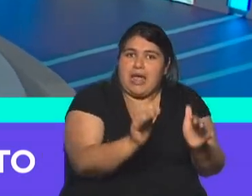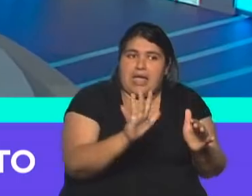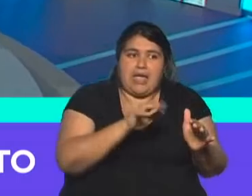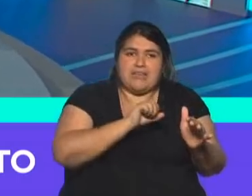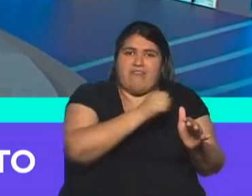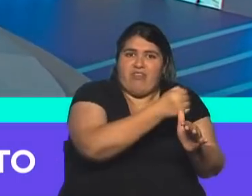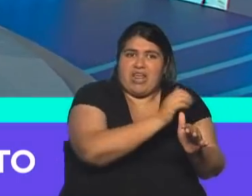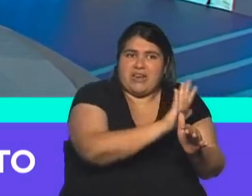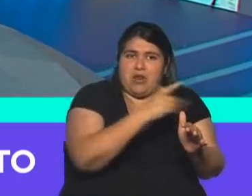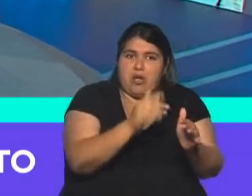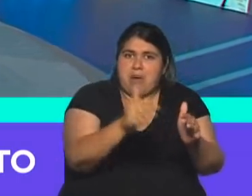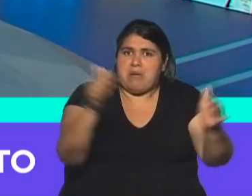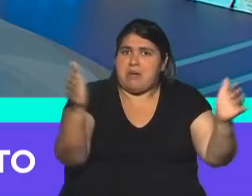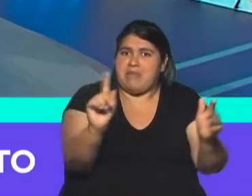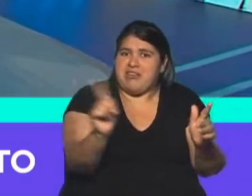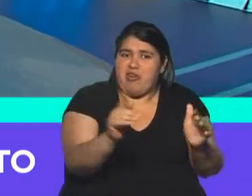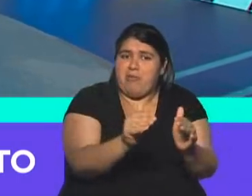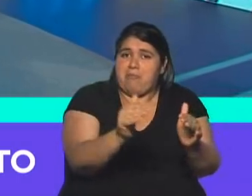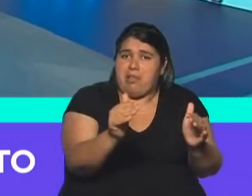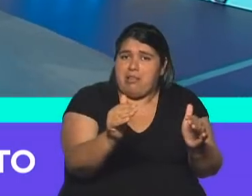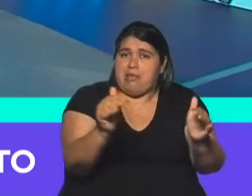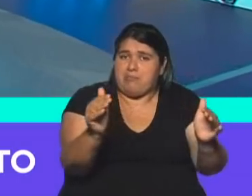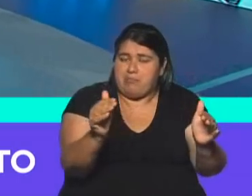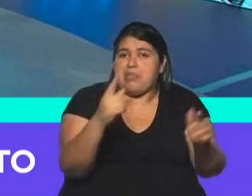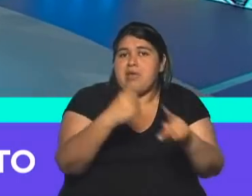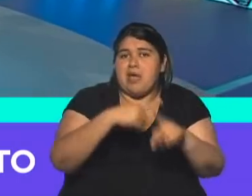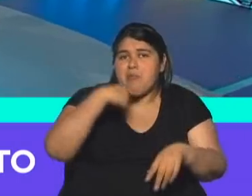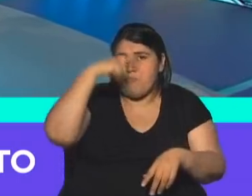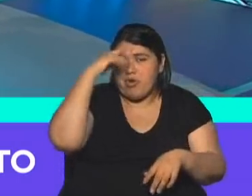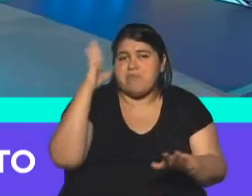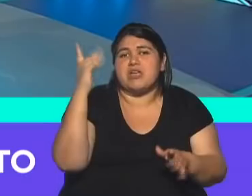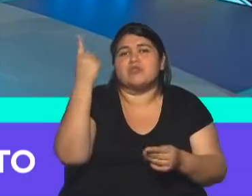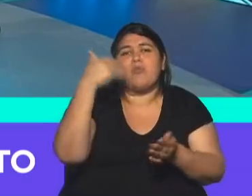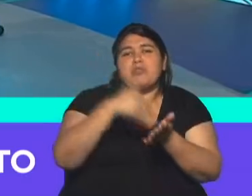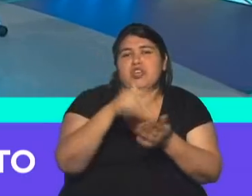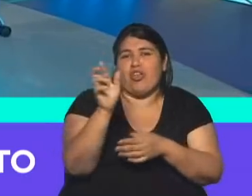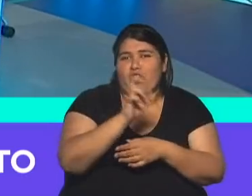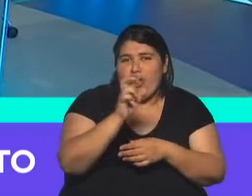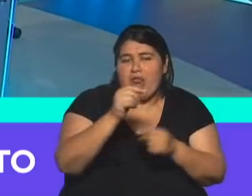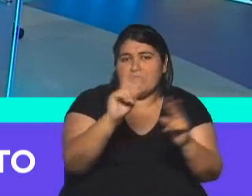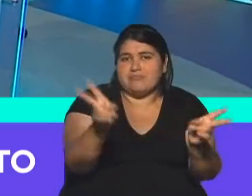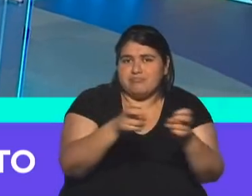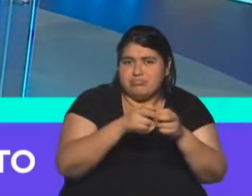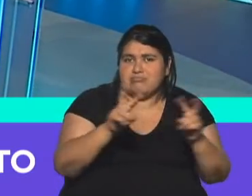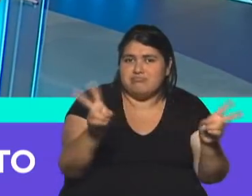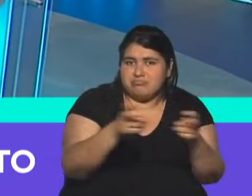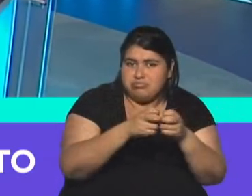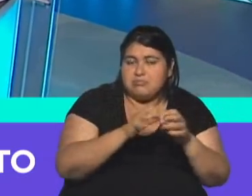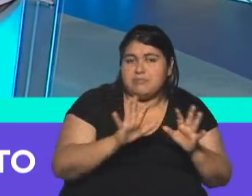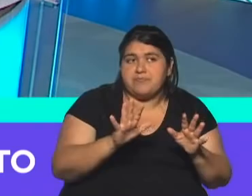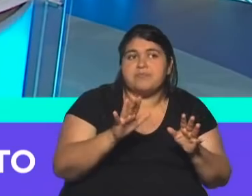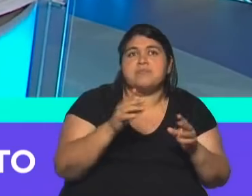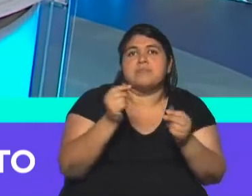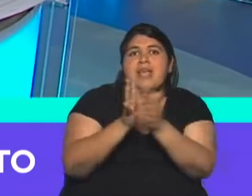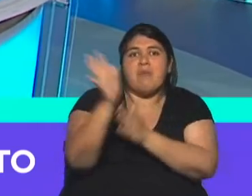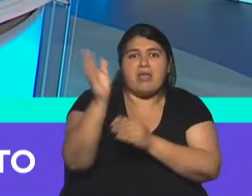este tema. Repito, podrían haber sido casi 1.000 millones de dólares por mes que se iban a ir detrás del turismo exterior. con